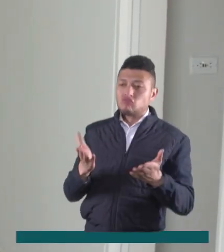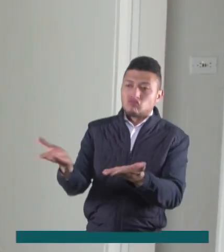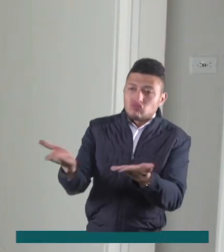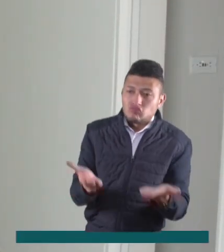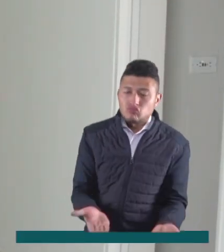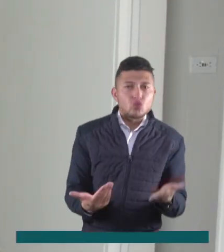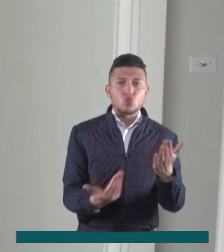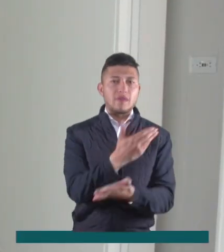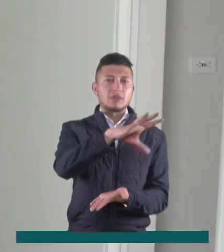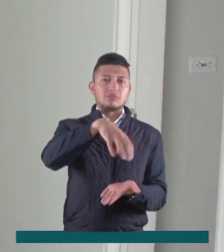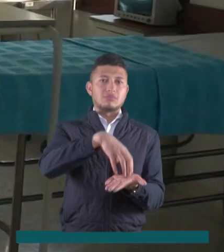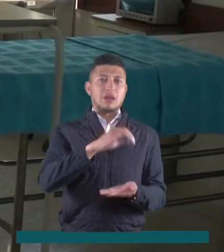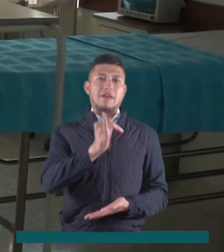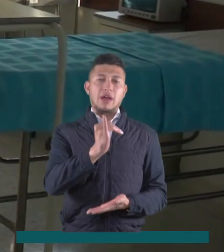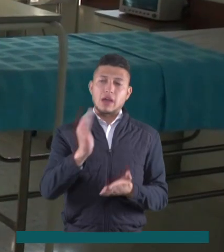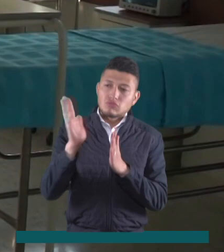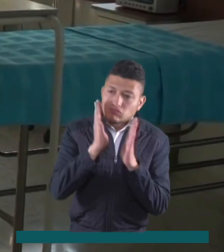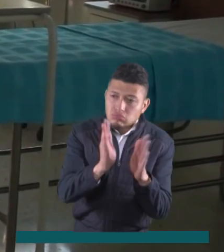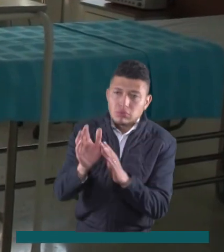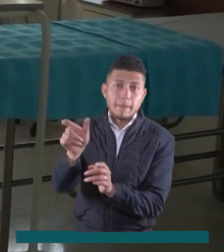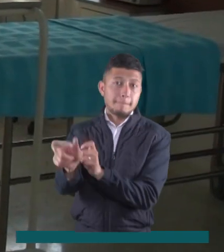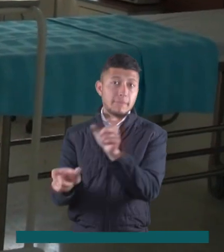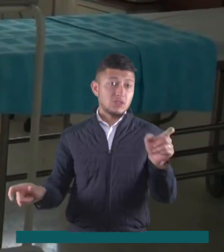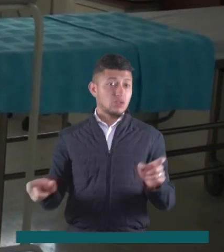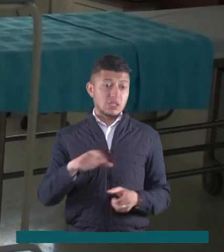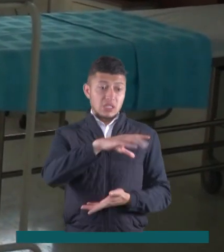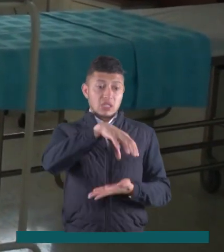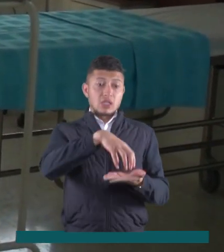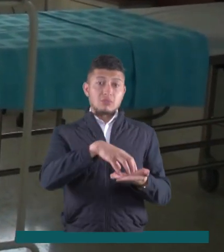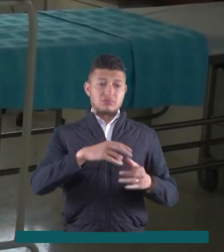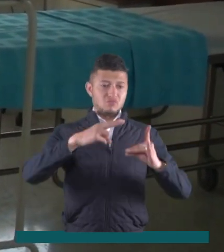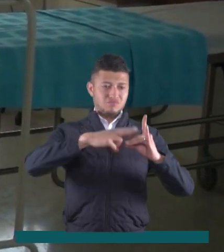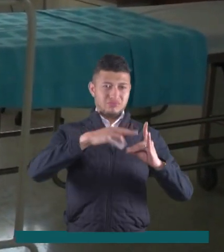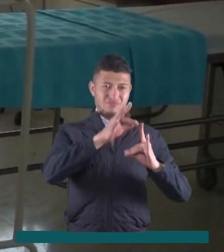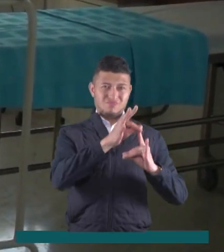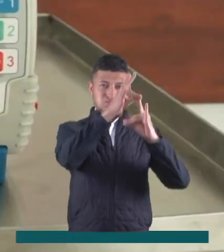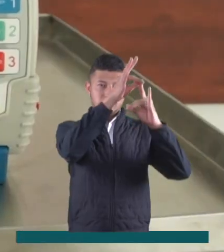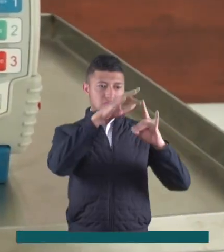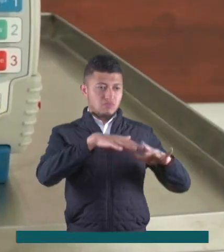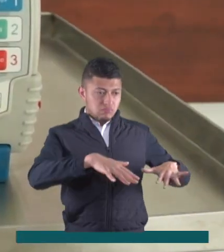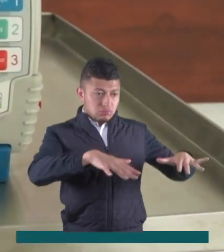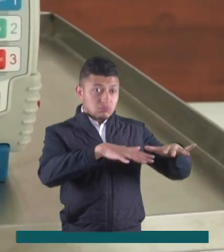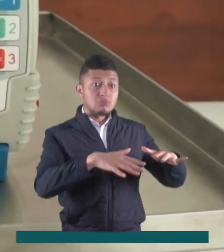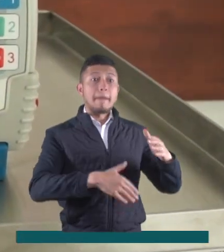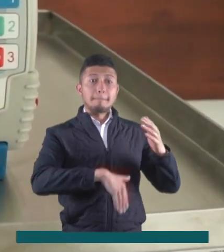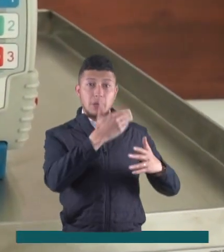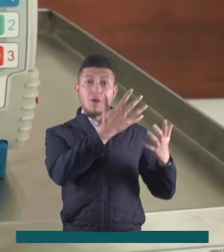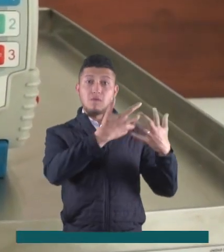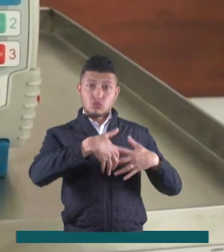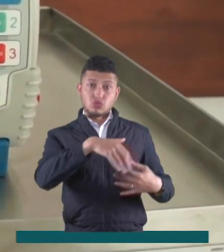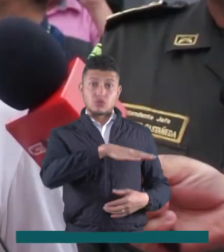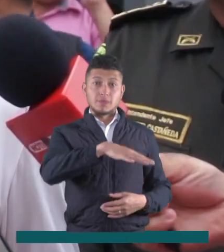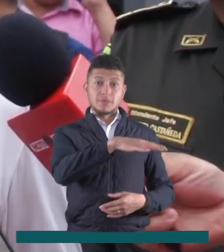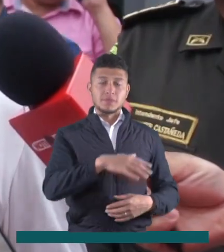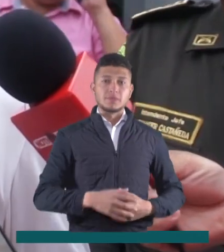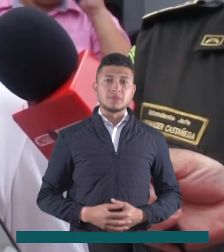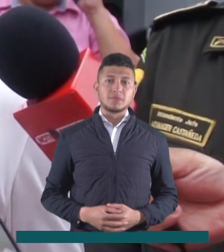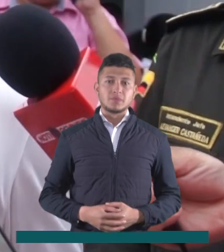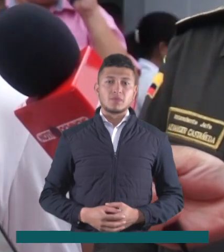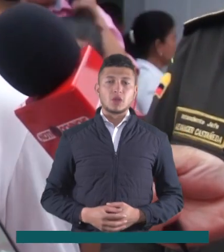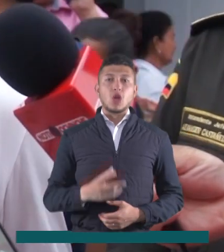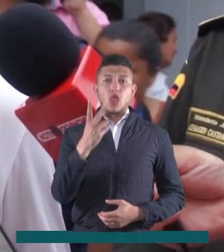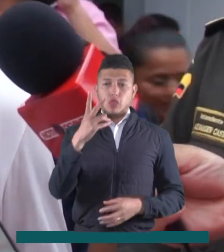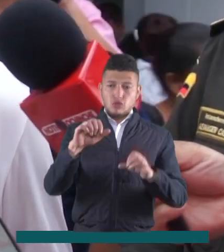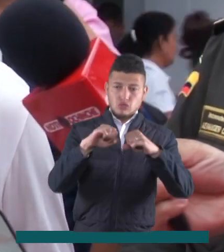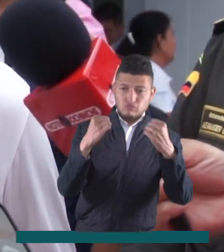puertas a la nueva unidad de salud de Ibagué. Esta UCI fue construida en la arboleda campestre y ya empezó a funcionar. Vamos a tener